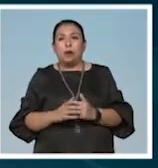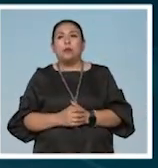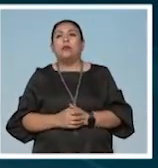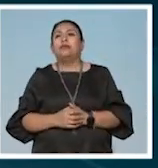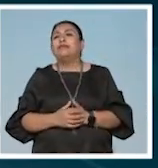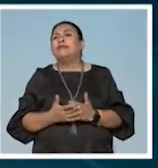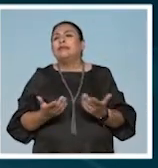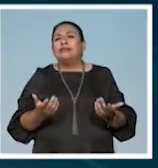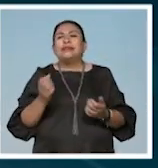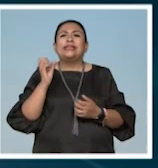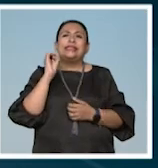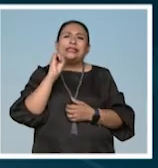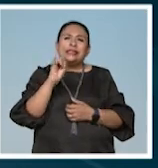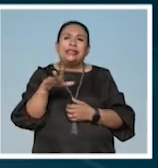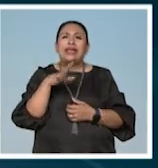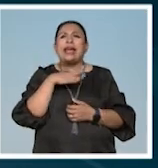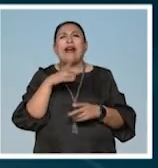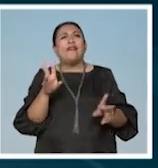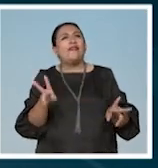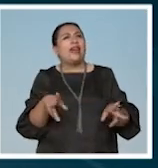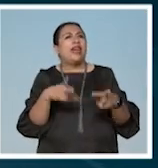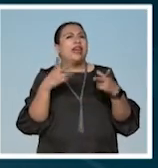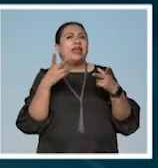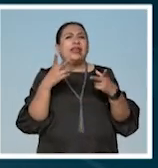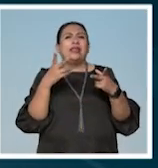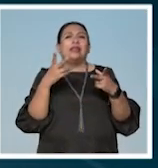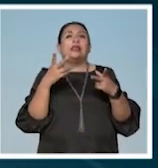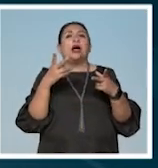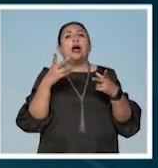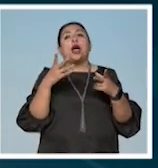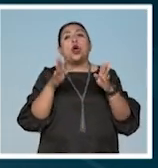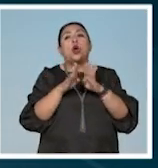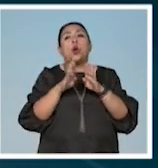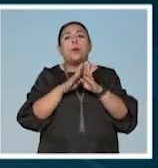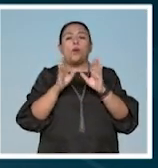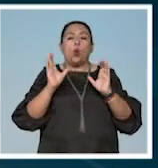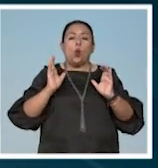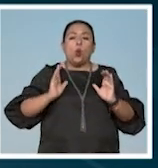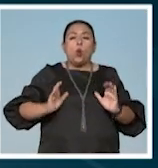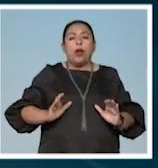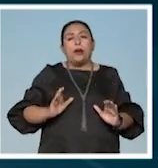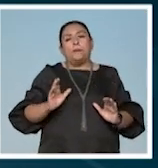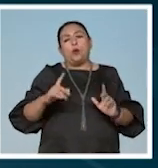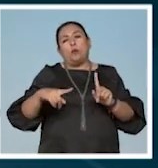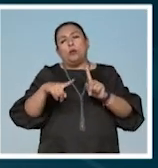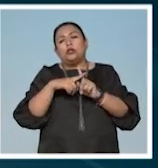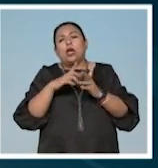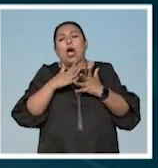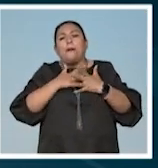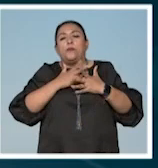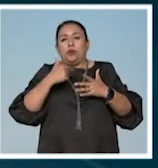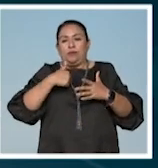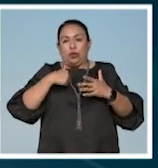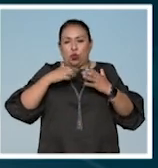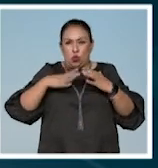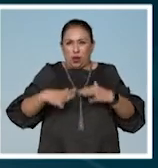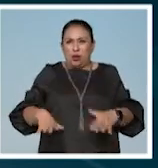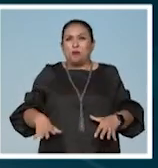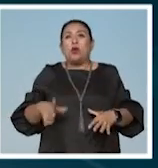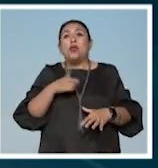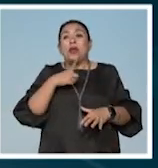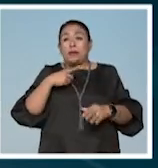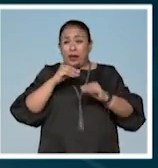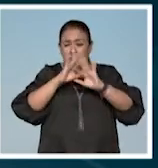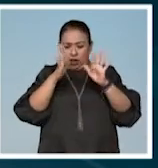Que más allá de una mercadotecnia del body positive o del amor propio no hay nada como tener